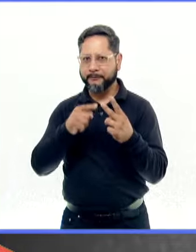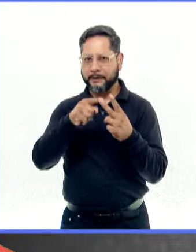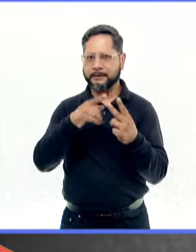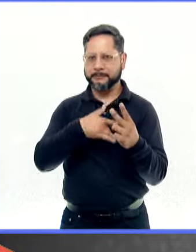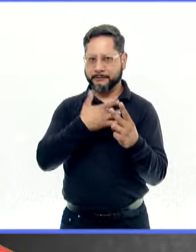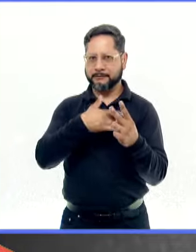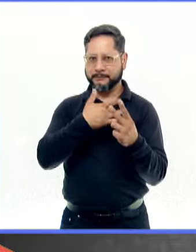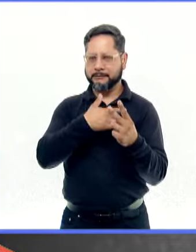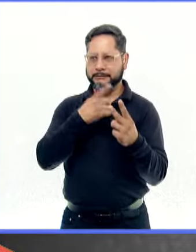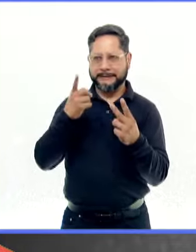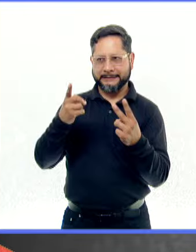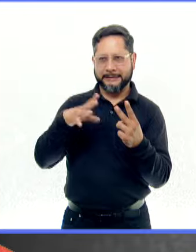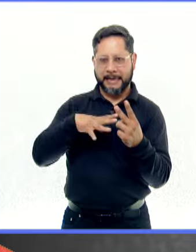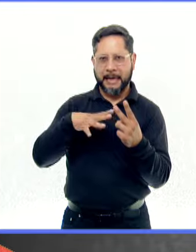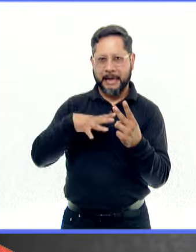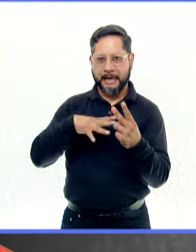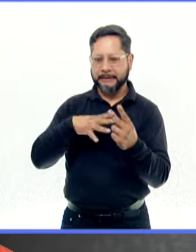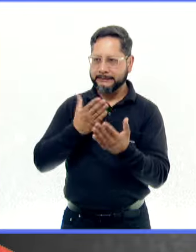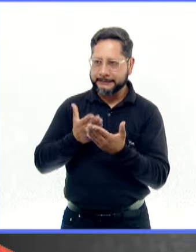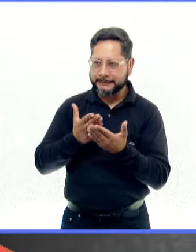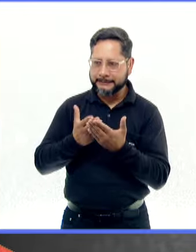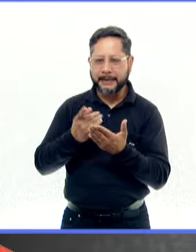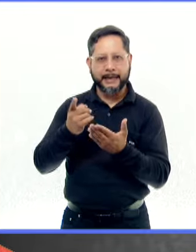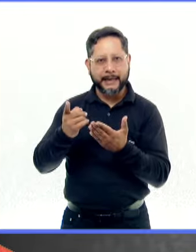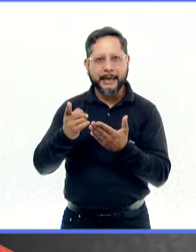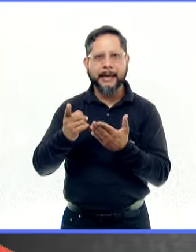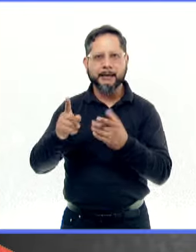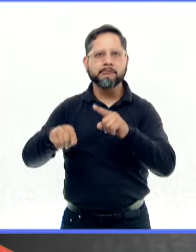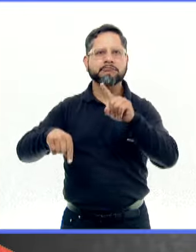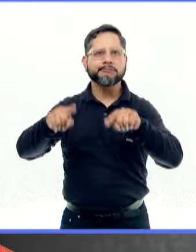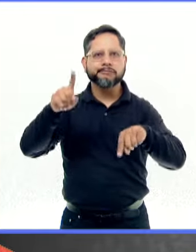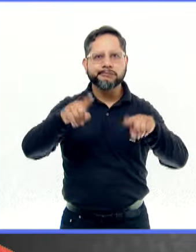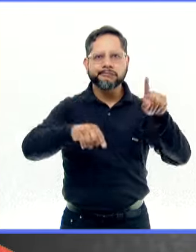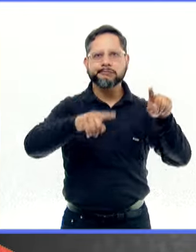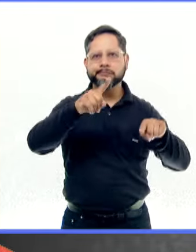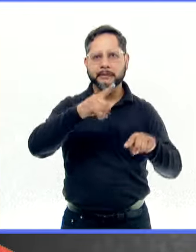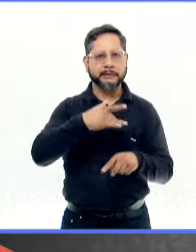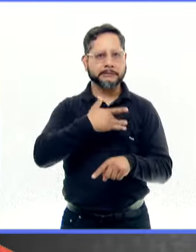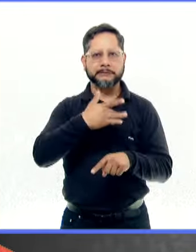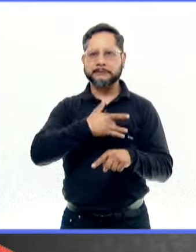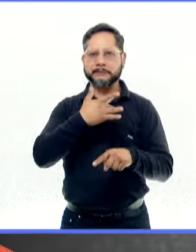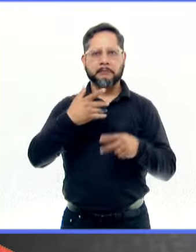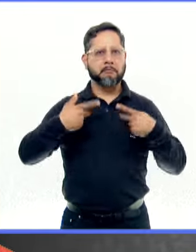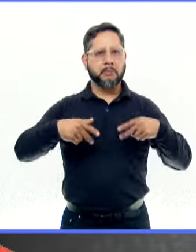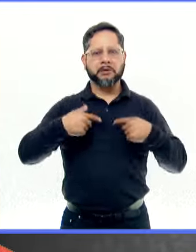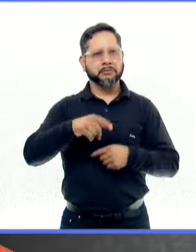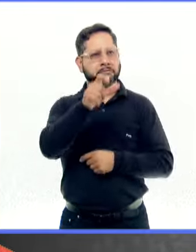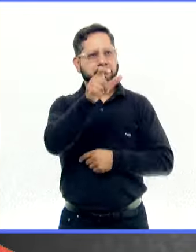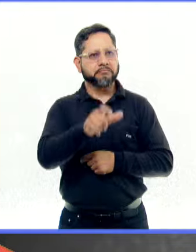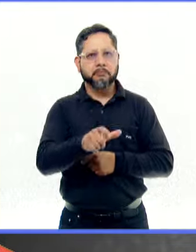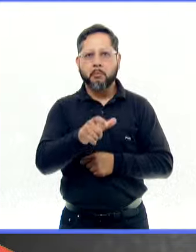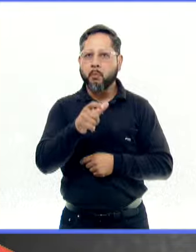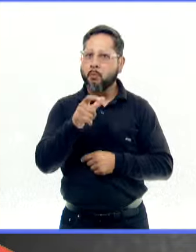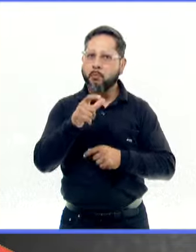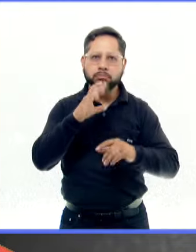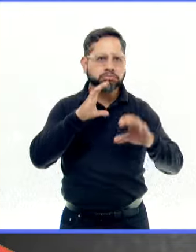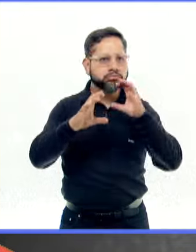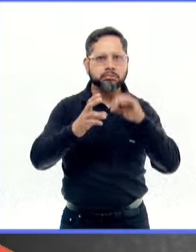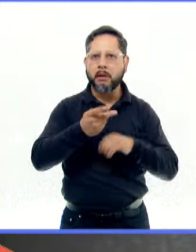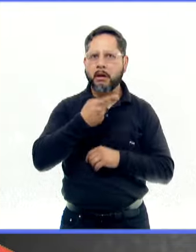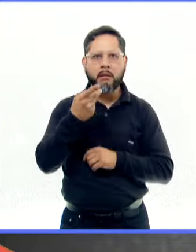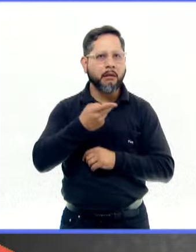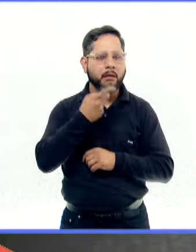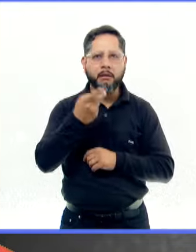principales que se manifiestan y entonces podemos tener una variabilidad de síntomas desde una persona que carece de comunicación verbal